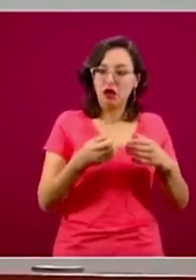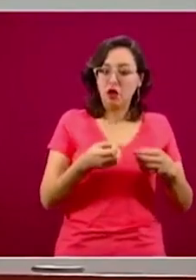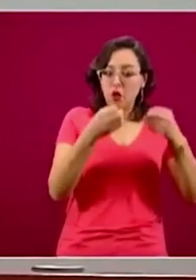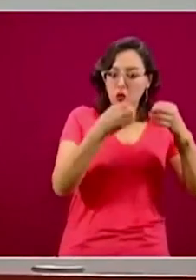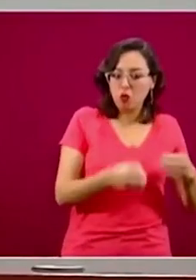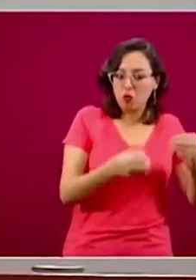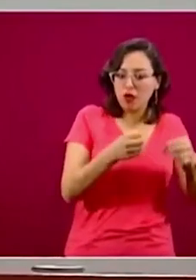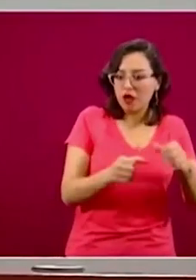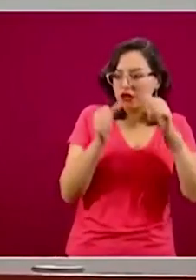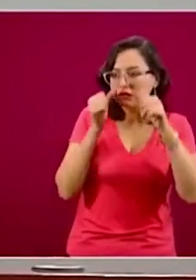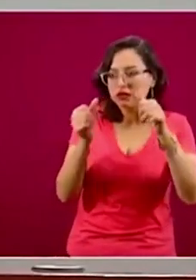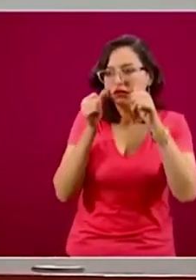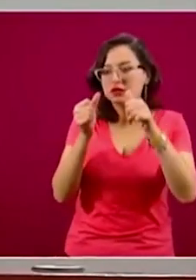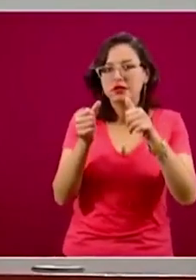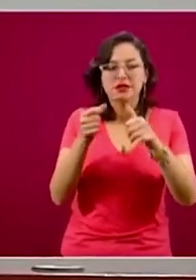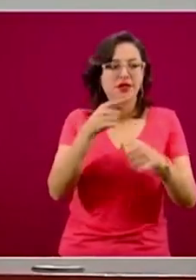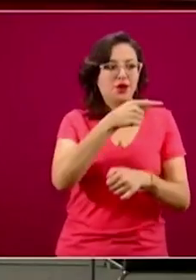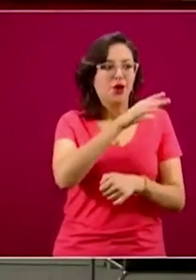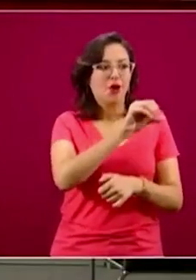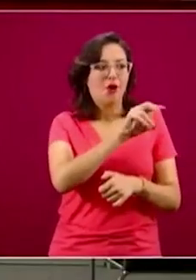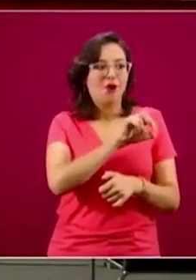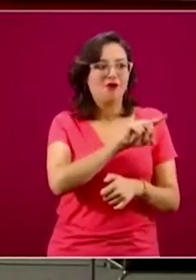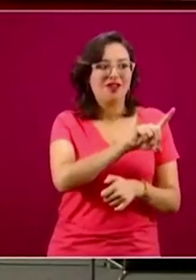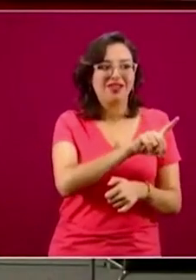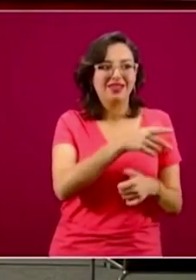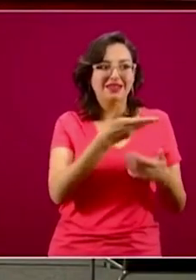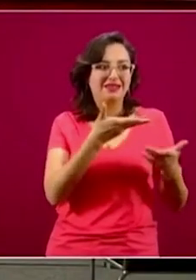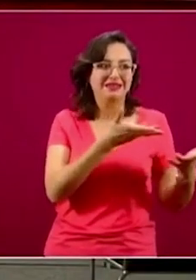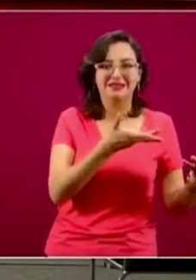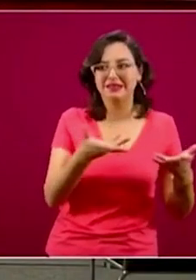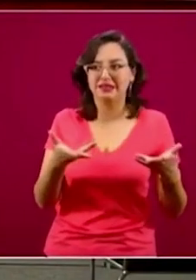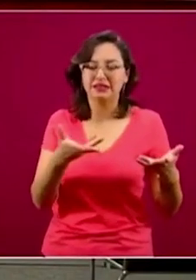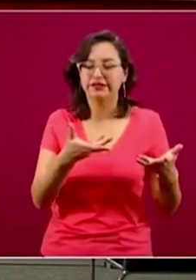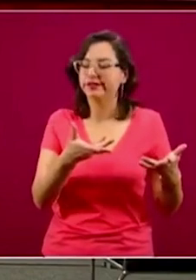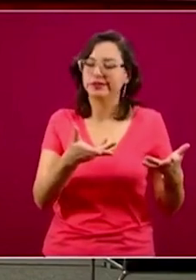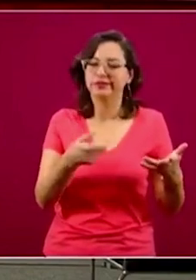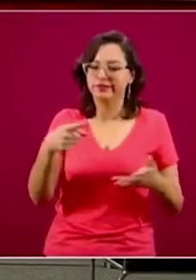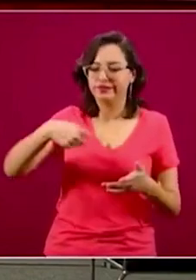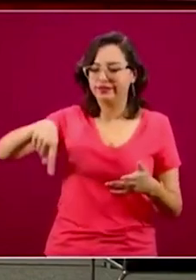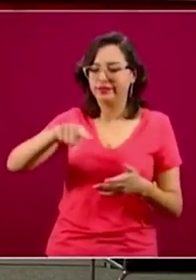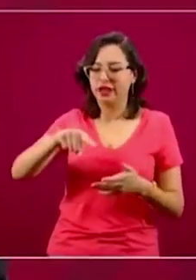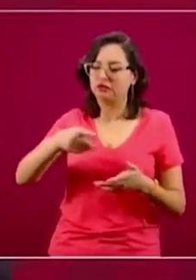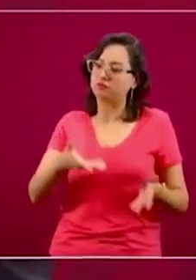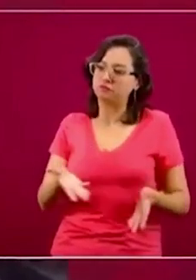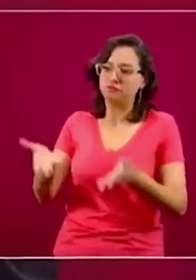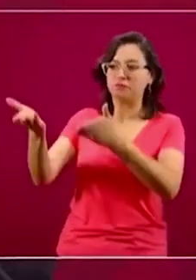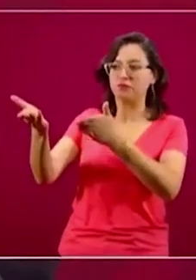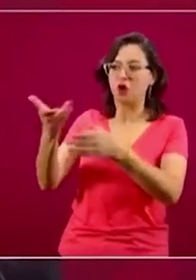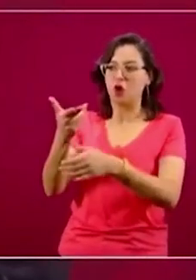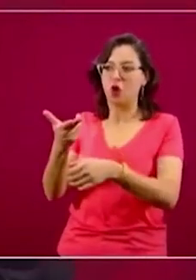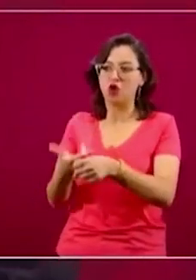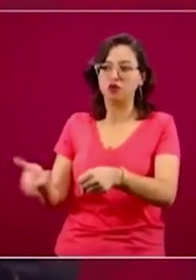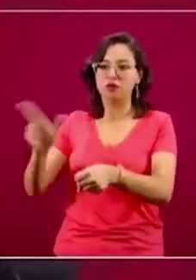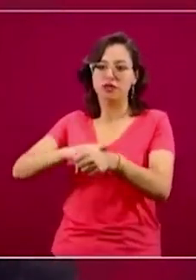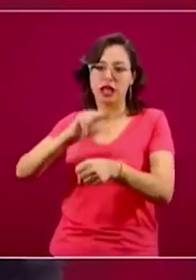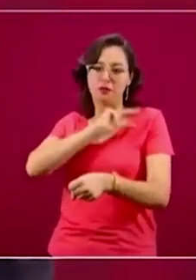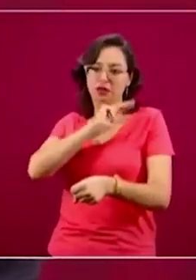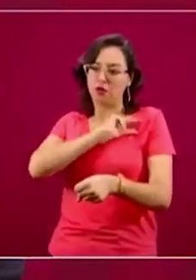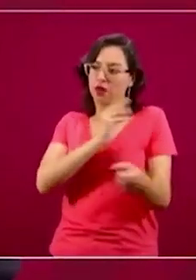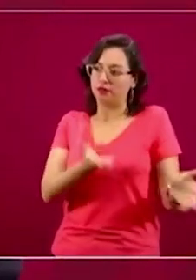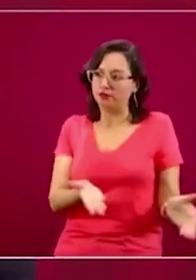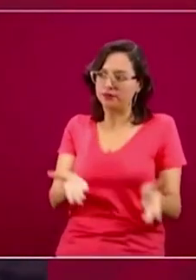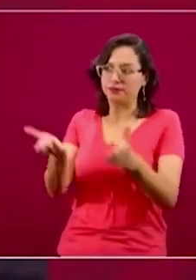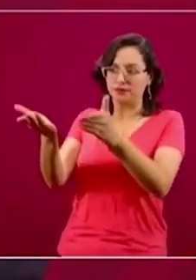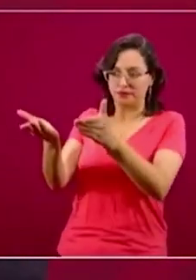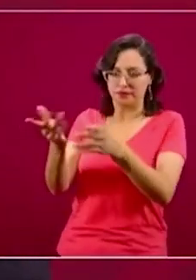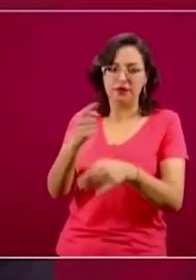al desplazar la atención de sus derechohabientes a ciertos hospitales privados. No es todos los hospitales privados y